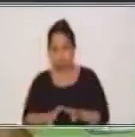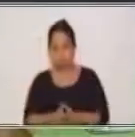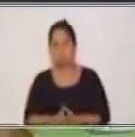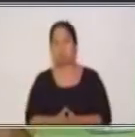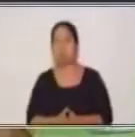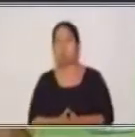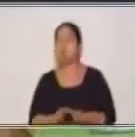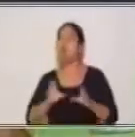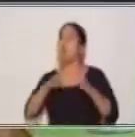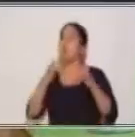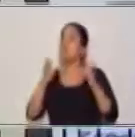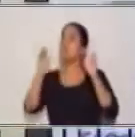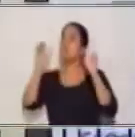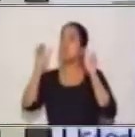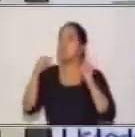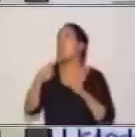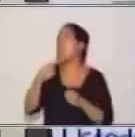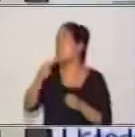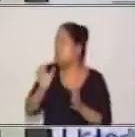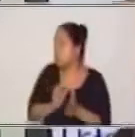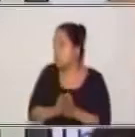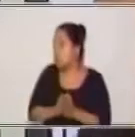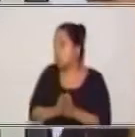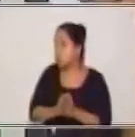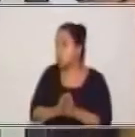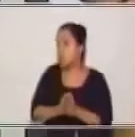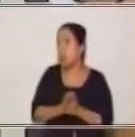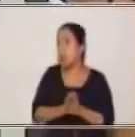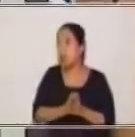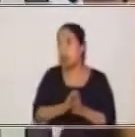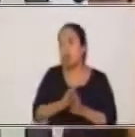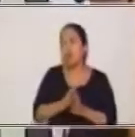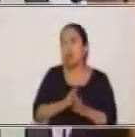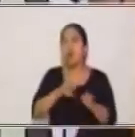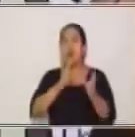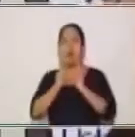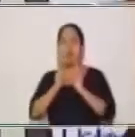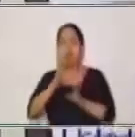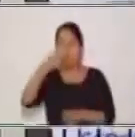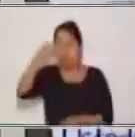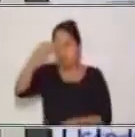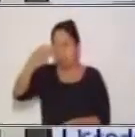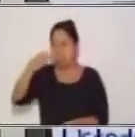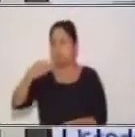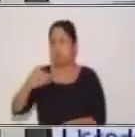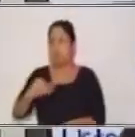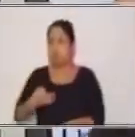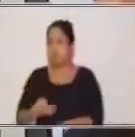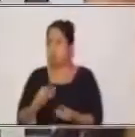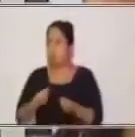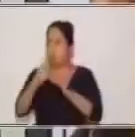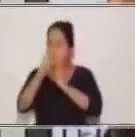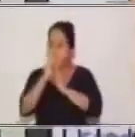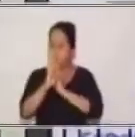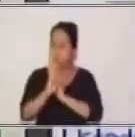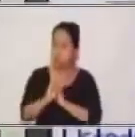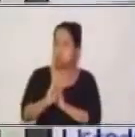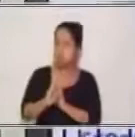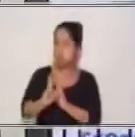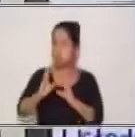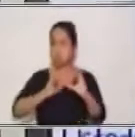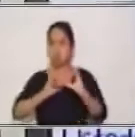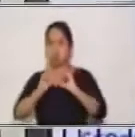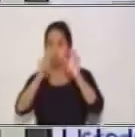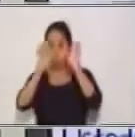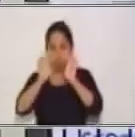Entonces podemos decir que formal, una forma muy respetuosa de comunicarnos con una